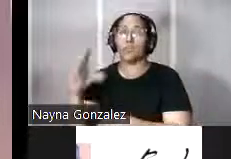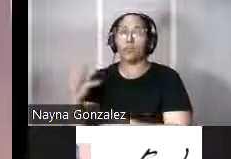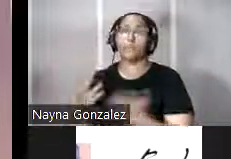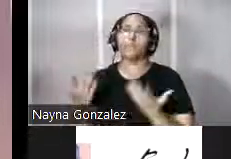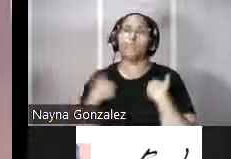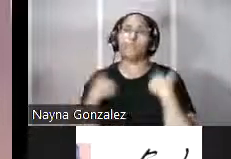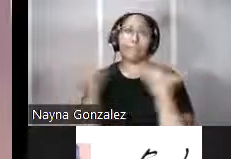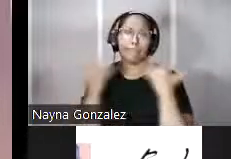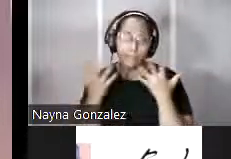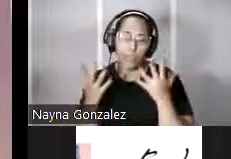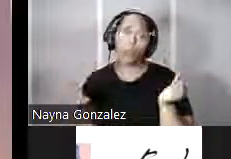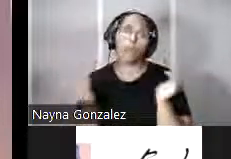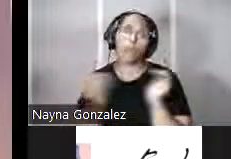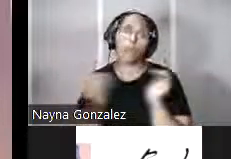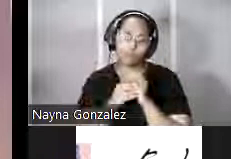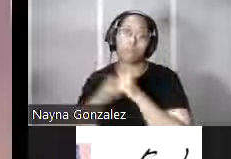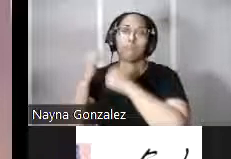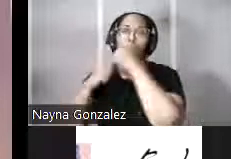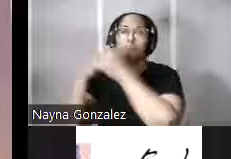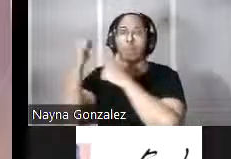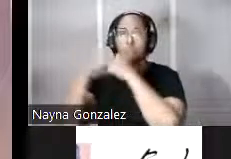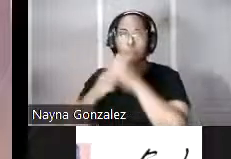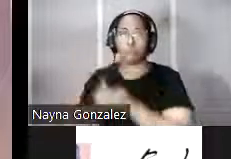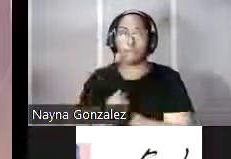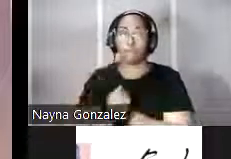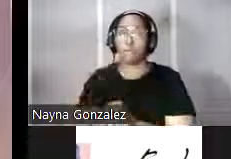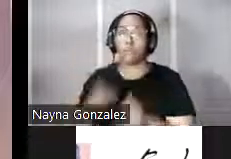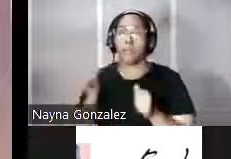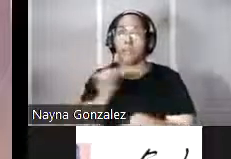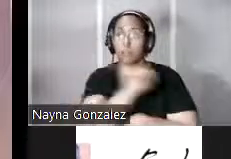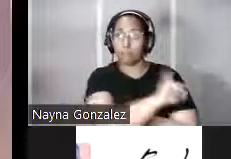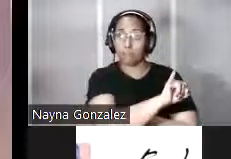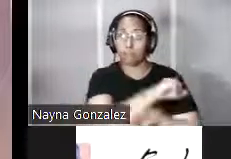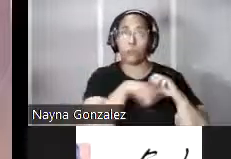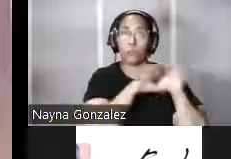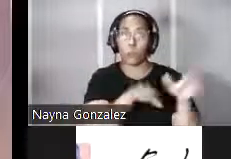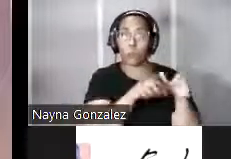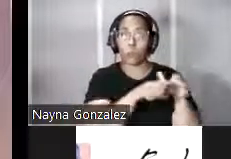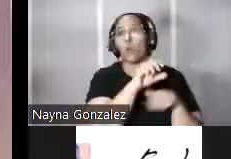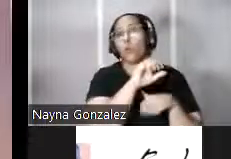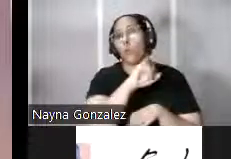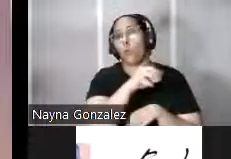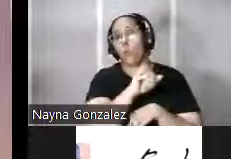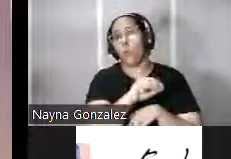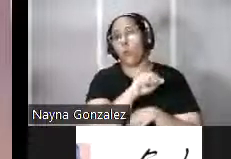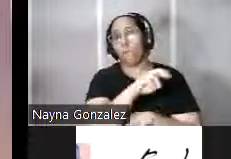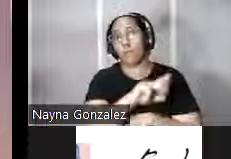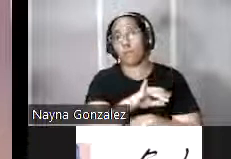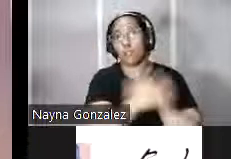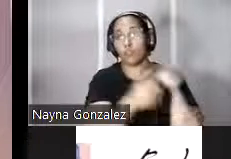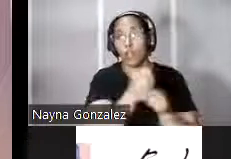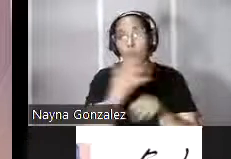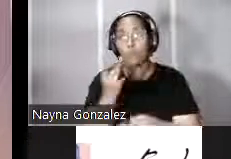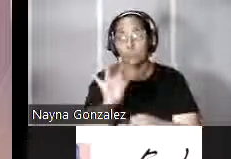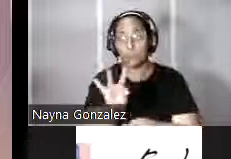momento se reconstruye en mampostería. El plano que ven en el margen izquierdo es realizado por Juan Francisco Mestre a mediados del siglo XVIII